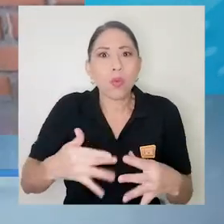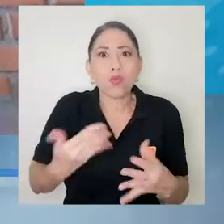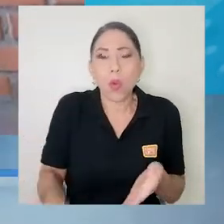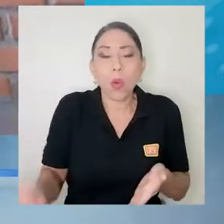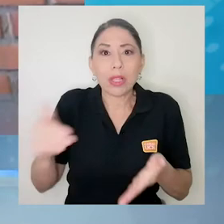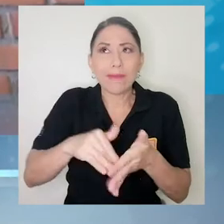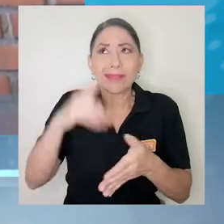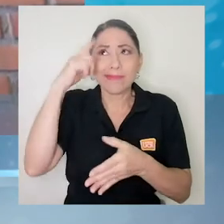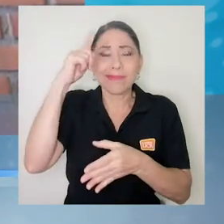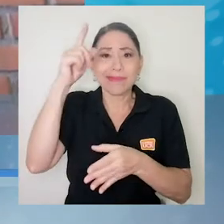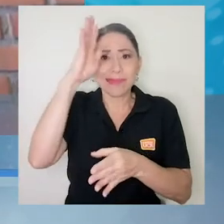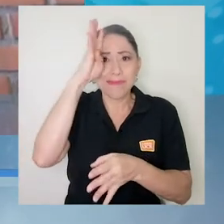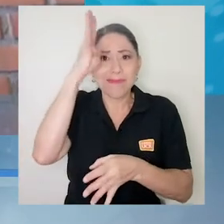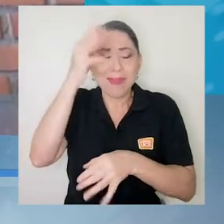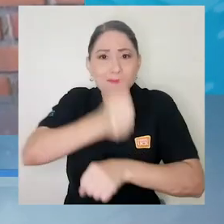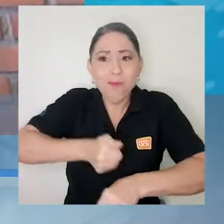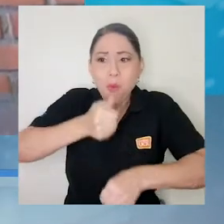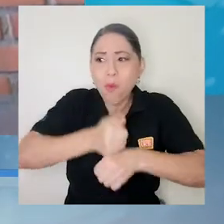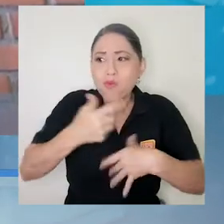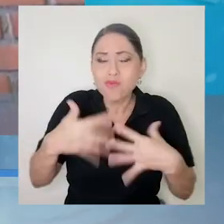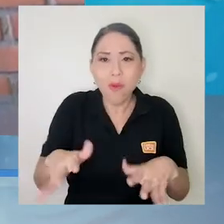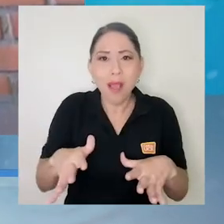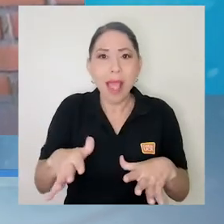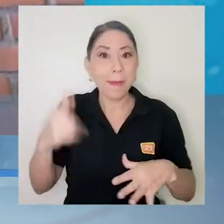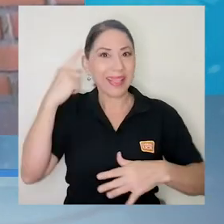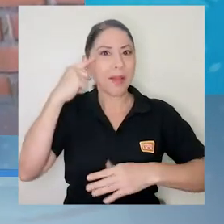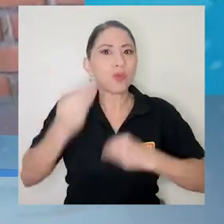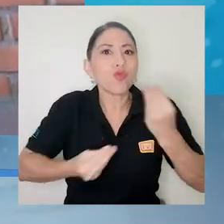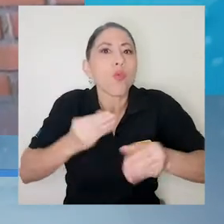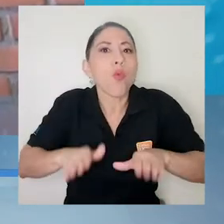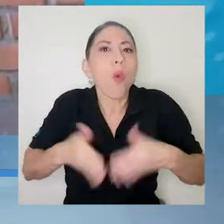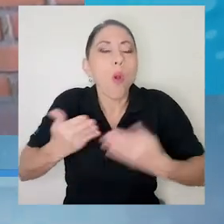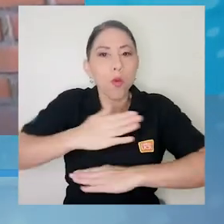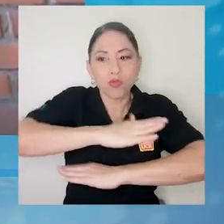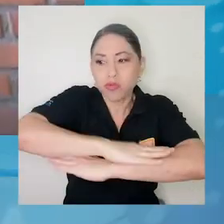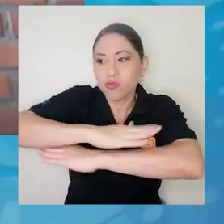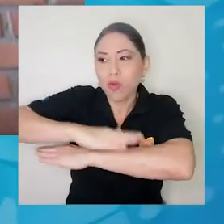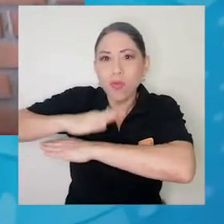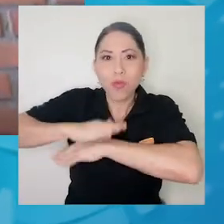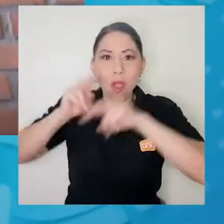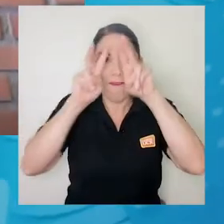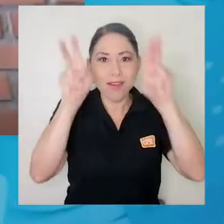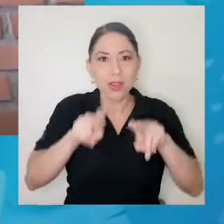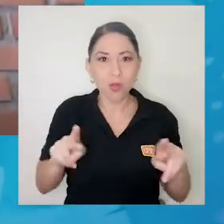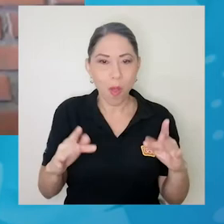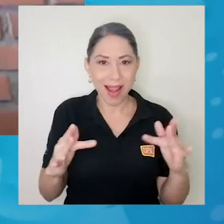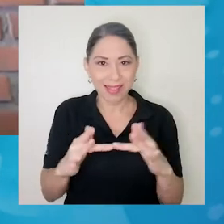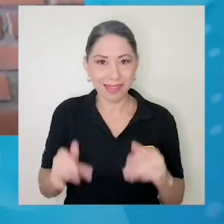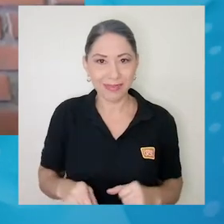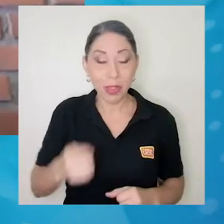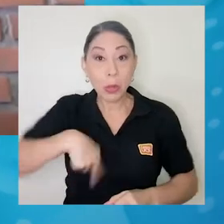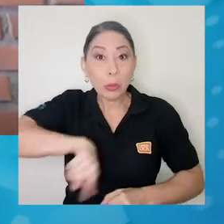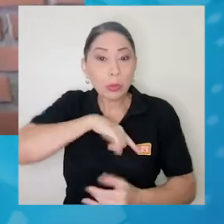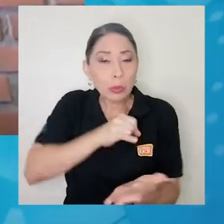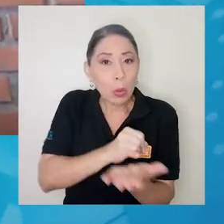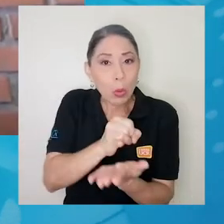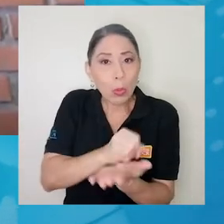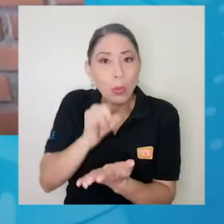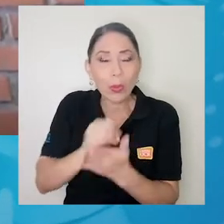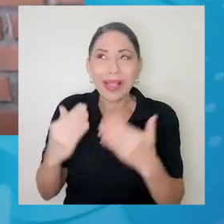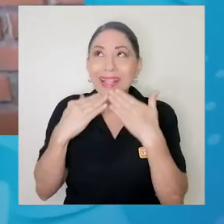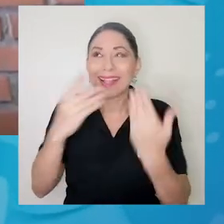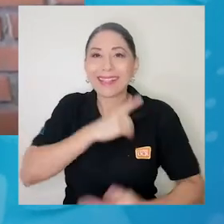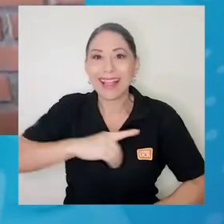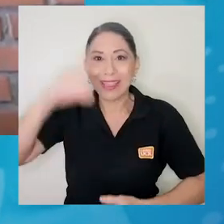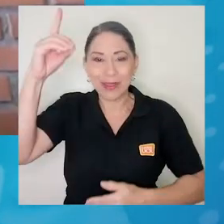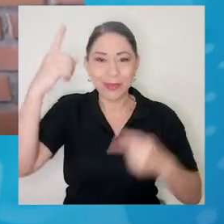reinventarnos. Nosotros buscamos la manera de hacer stands virtuales, ¿verdad? Entonces hicimos una investigación y conseguimos,